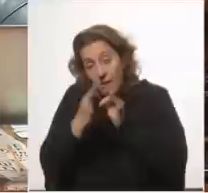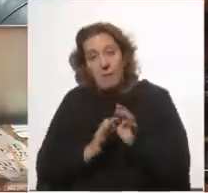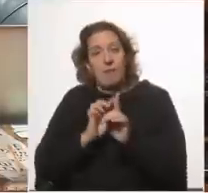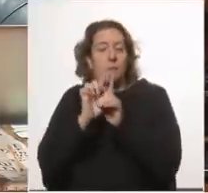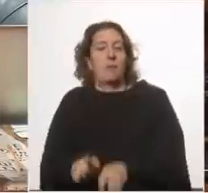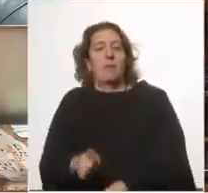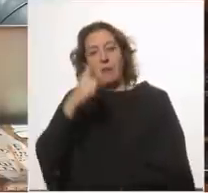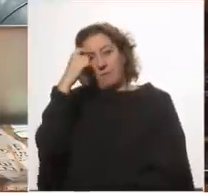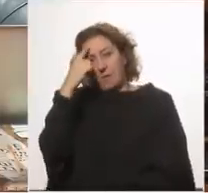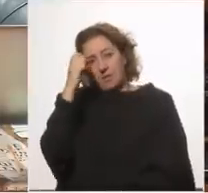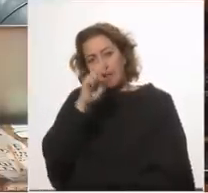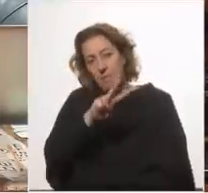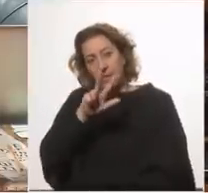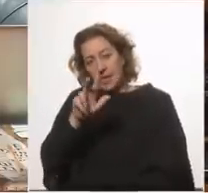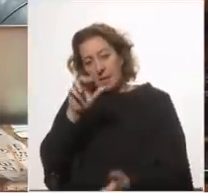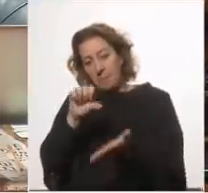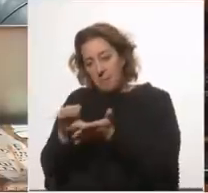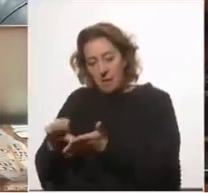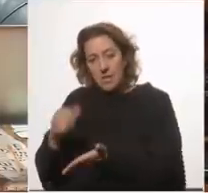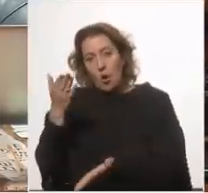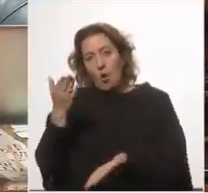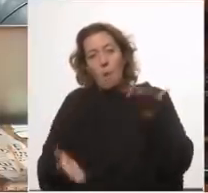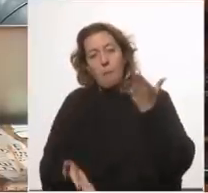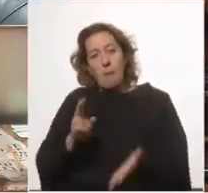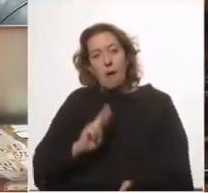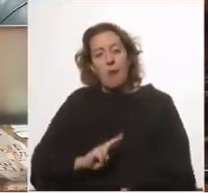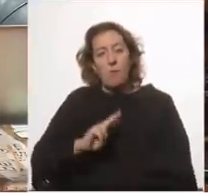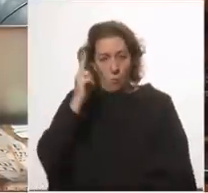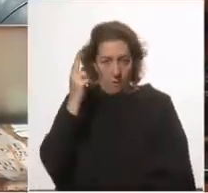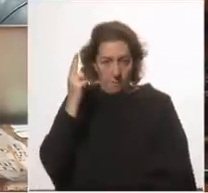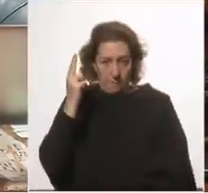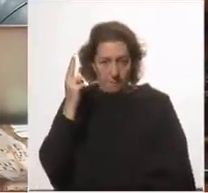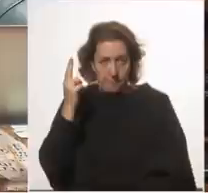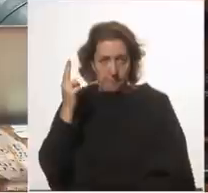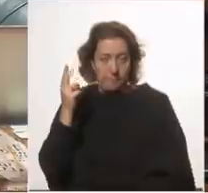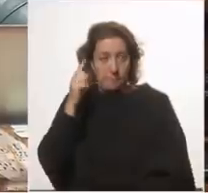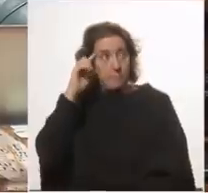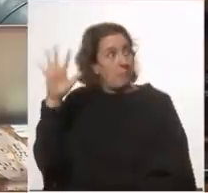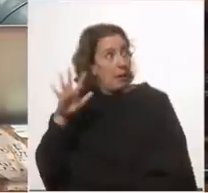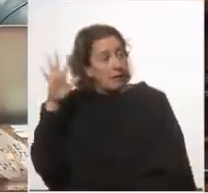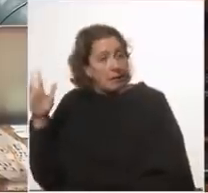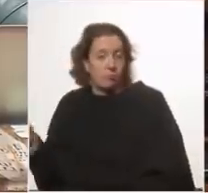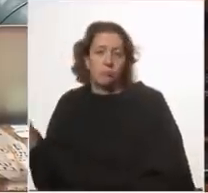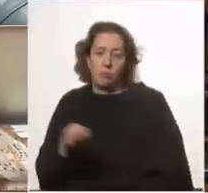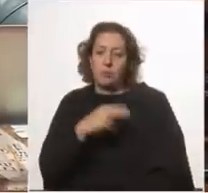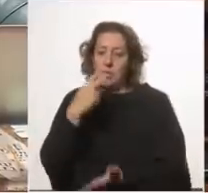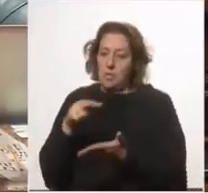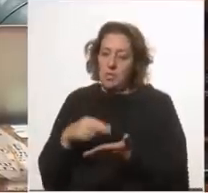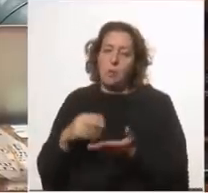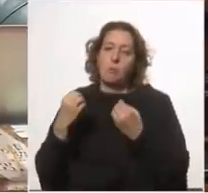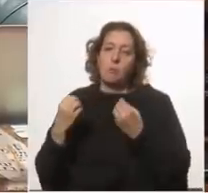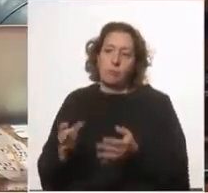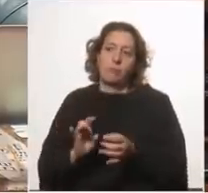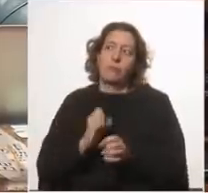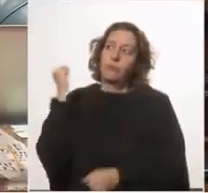de estos 23 países con los que se compara Uruguay en el informe guía 11 que supongo que todos los que están aquí habrán leído porque es